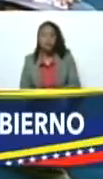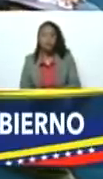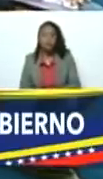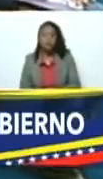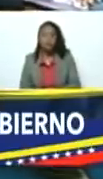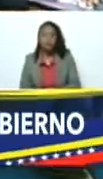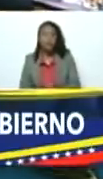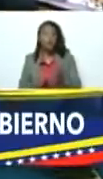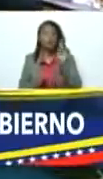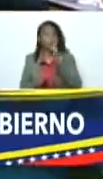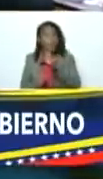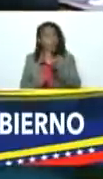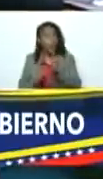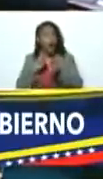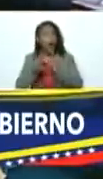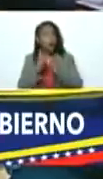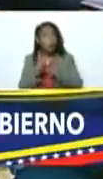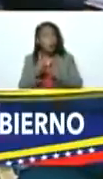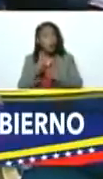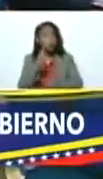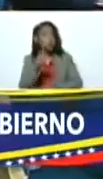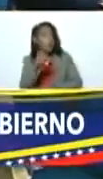se han visto casos o no